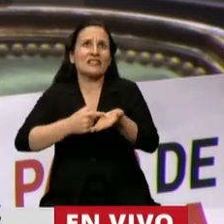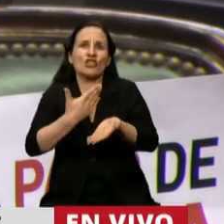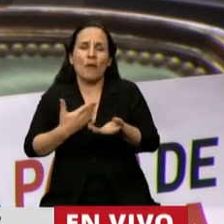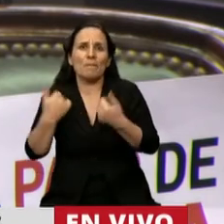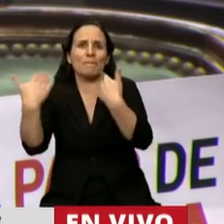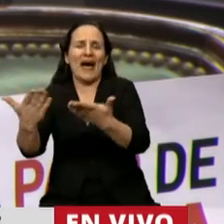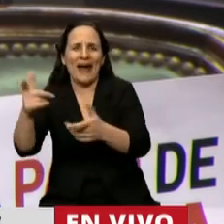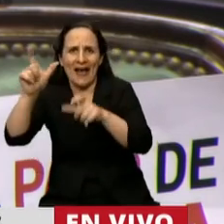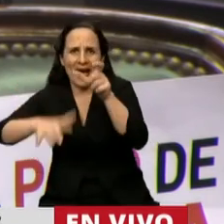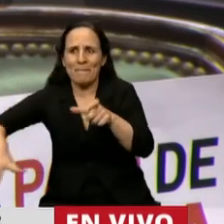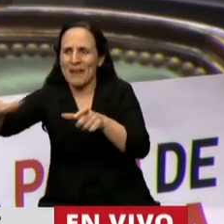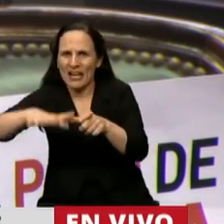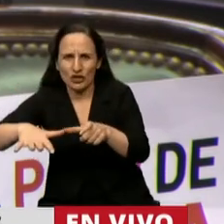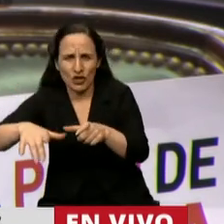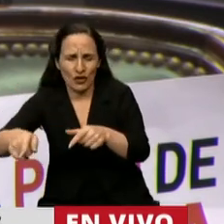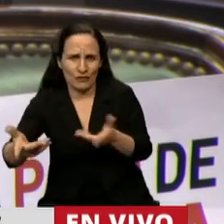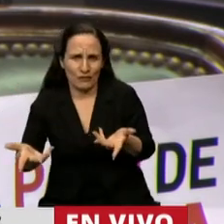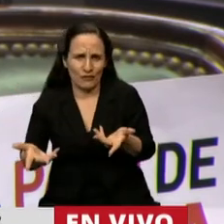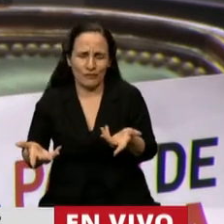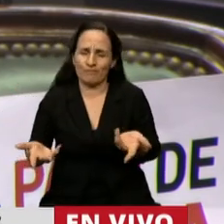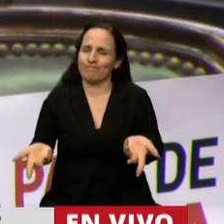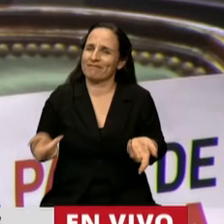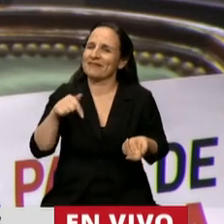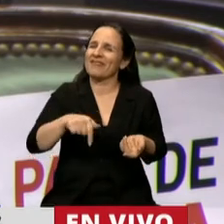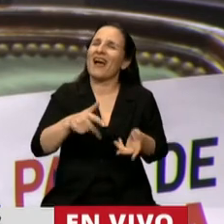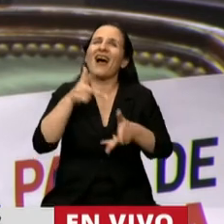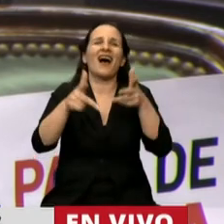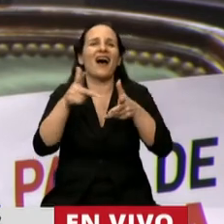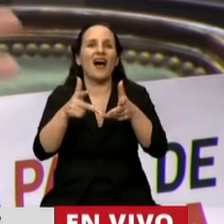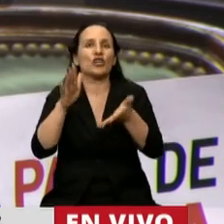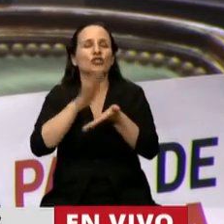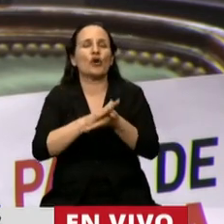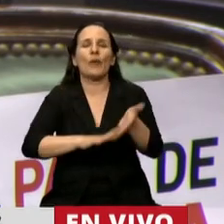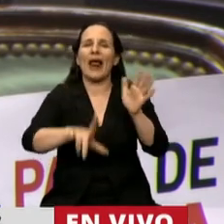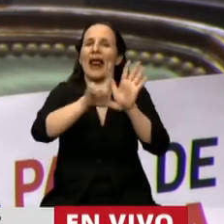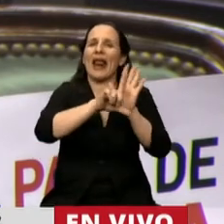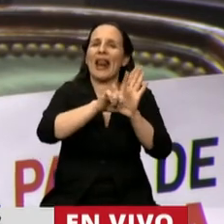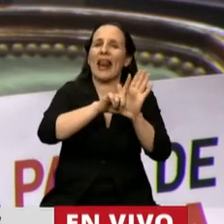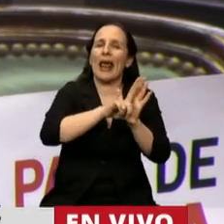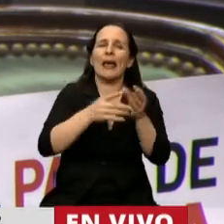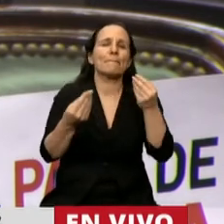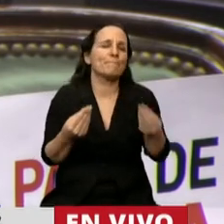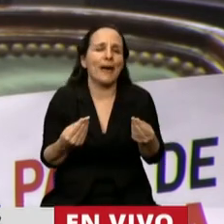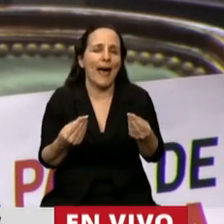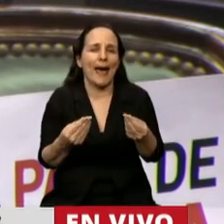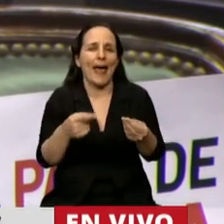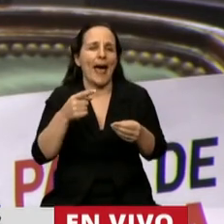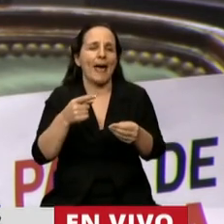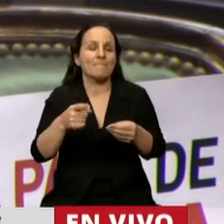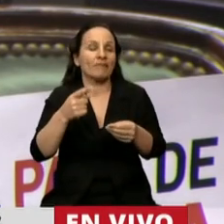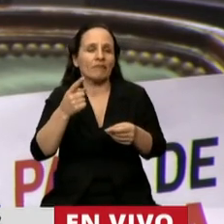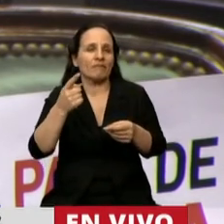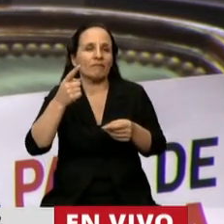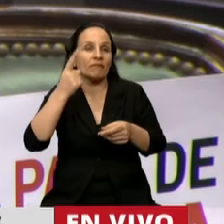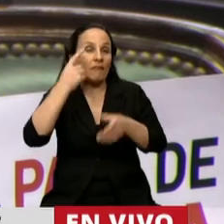sectores. Por eso, Presidente, como ya lo hemos señalado, acá no se está discutiendo una ley para desarrollar la economía